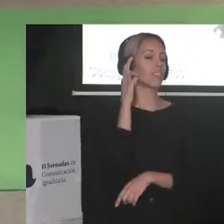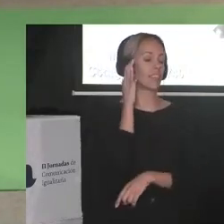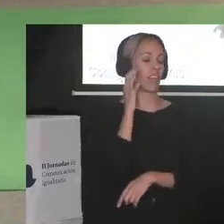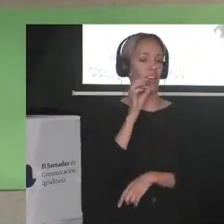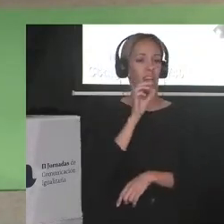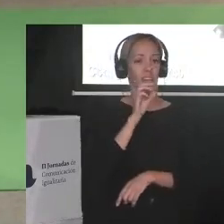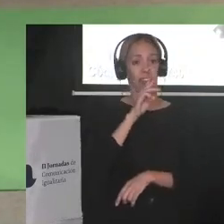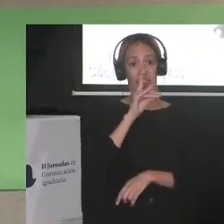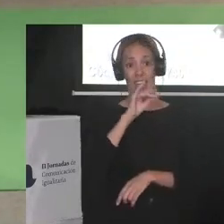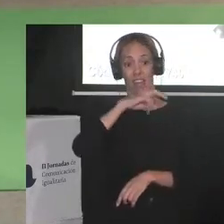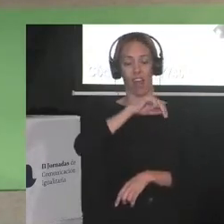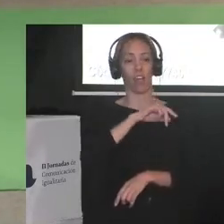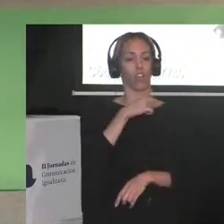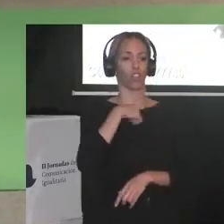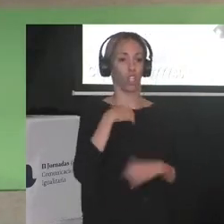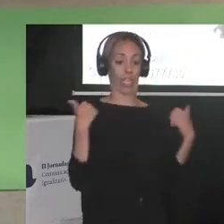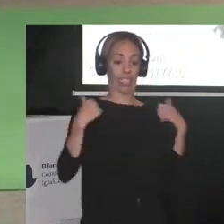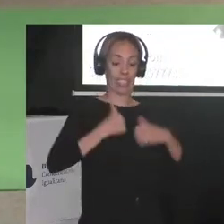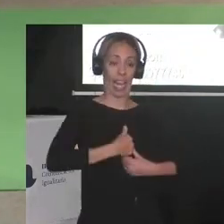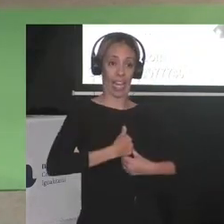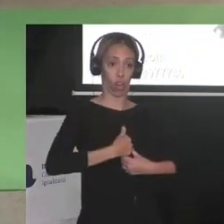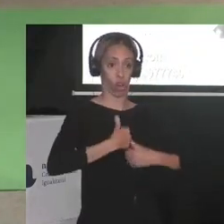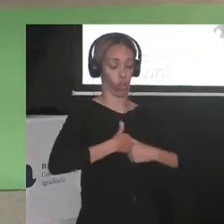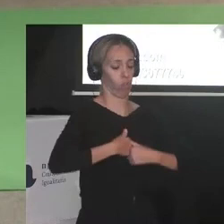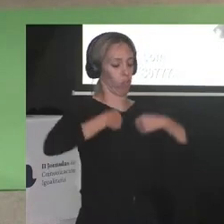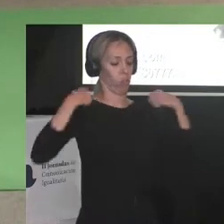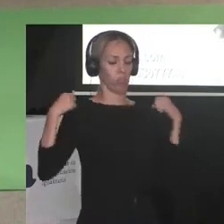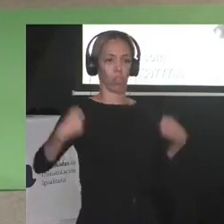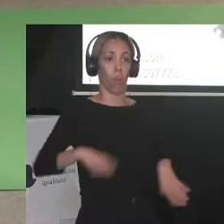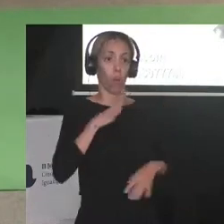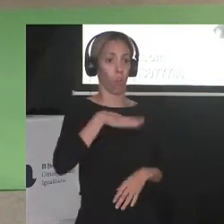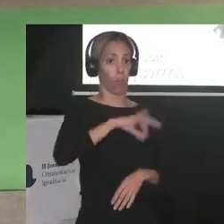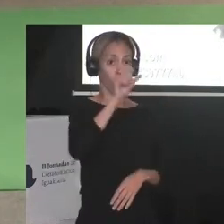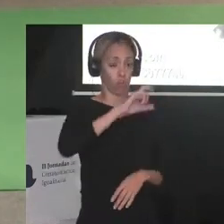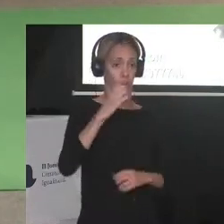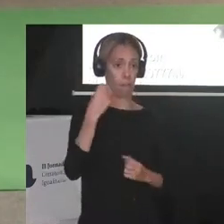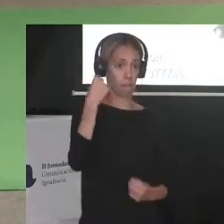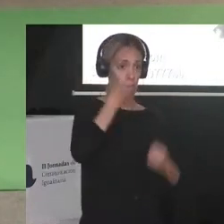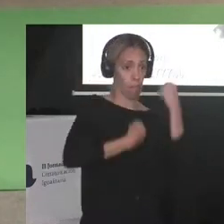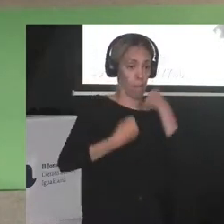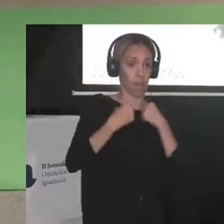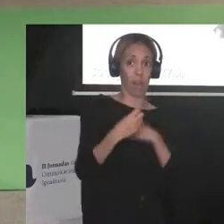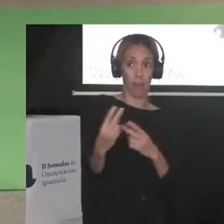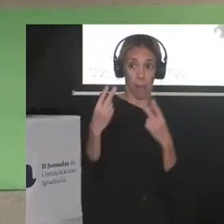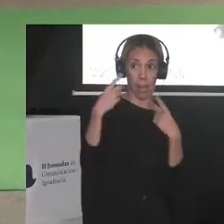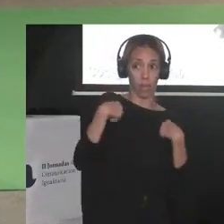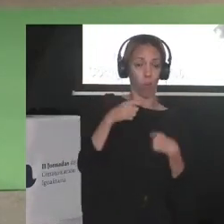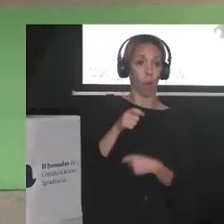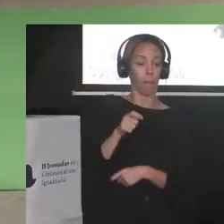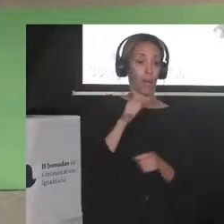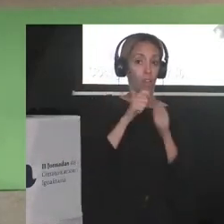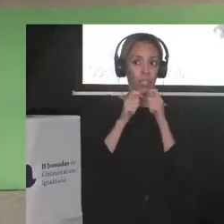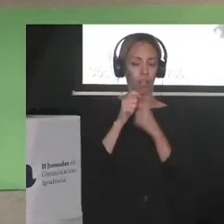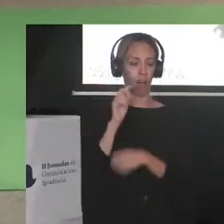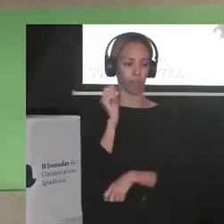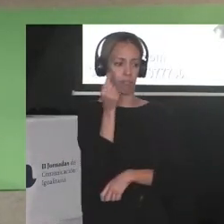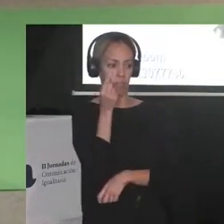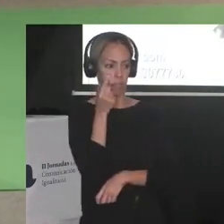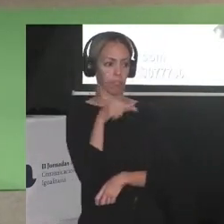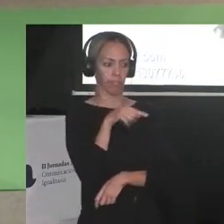chaleco de periodista porque podían haberme linchado me vieron periodista me reconocieron como tal